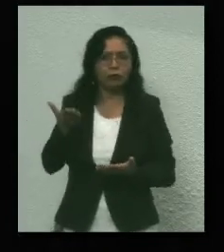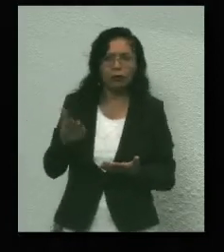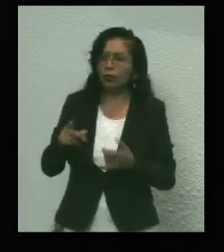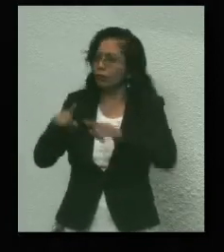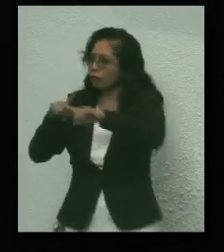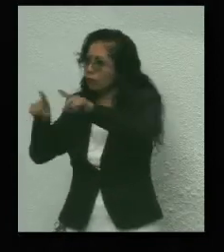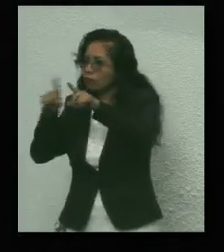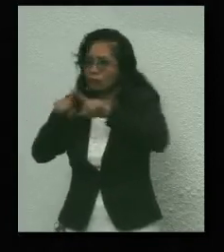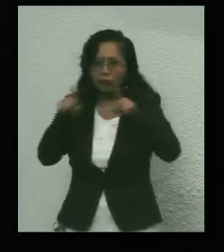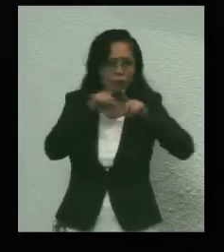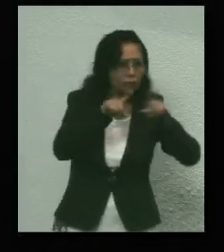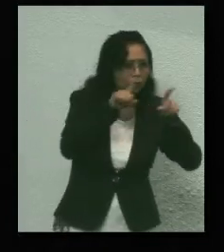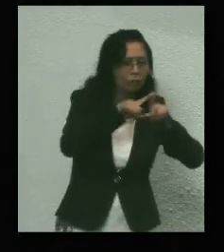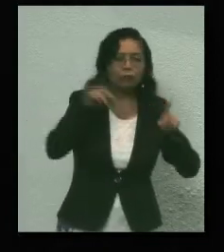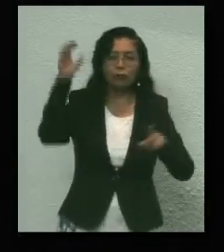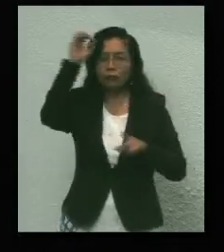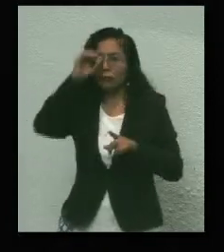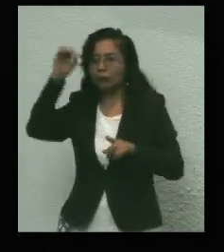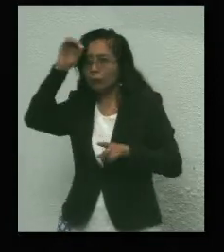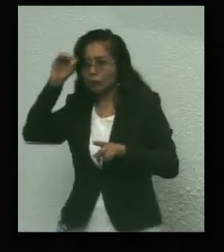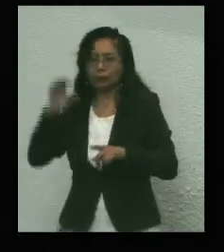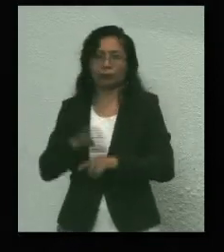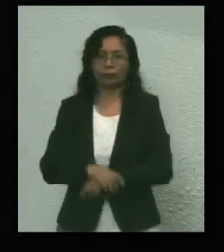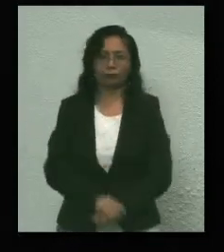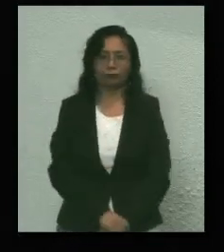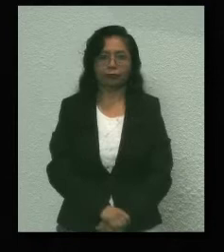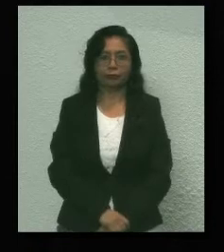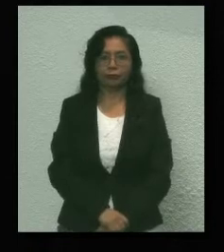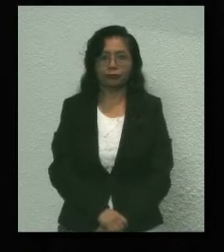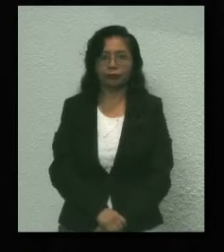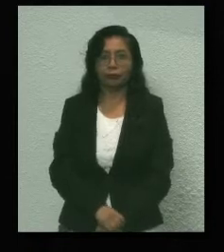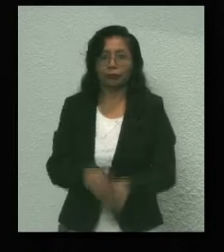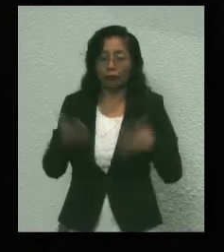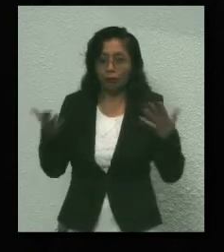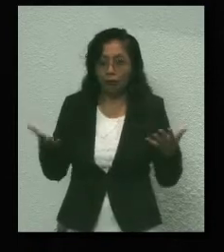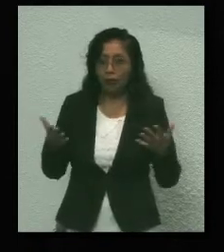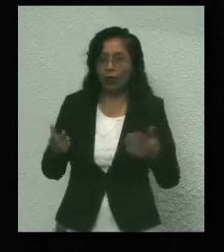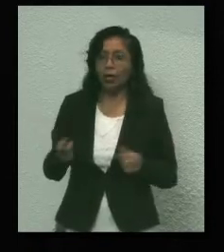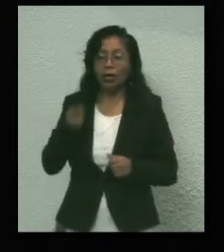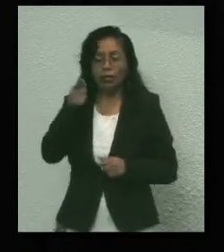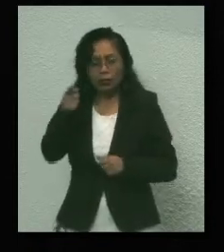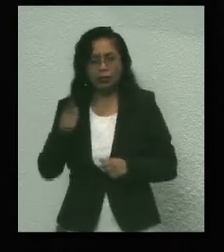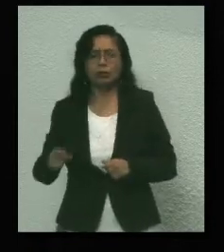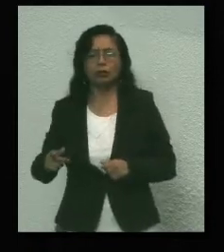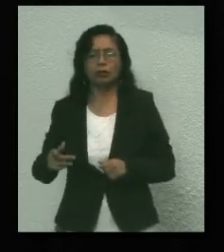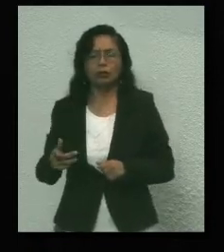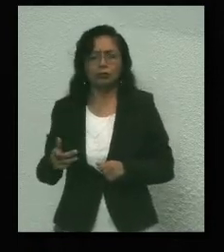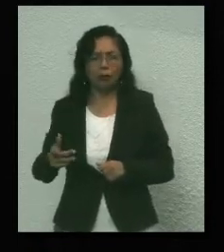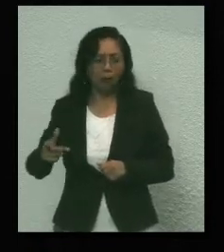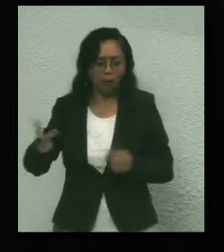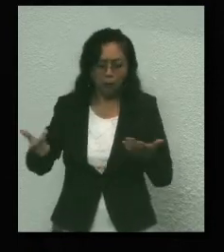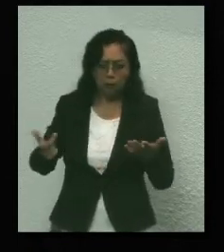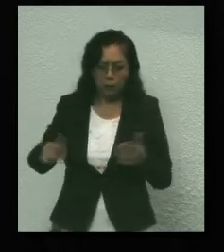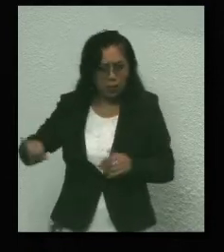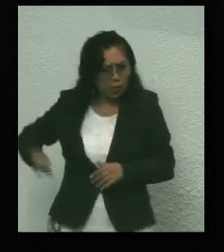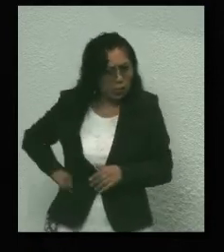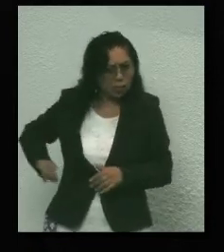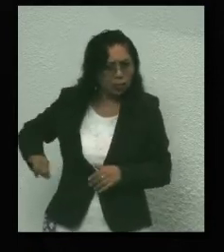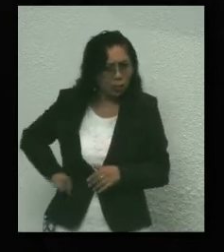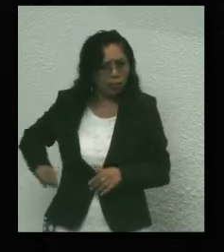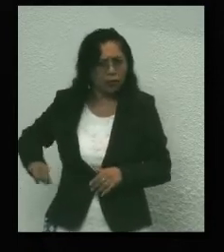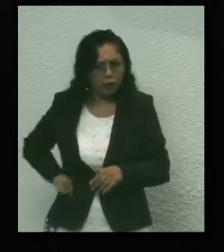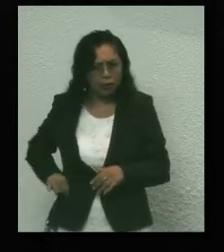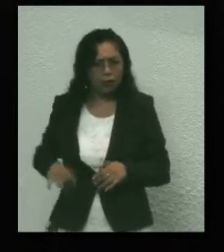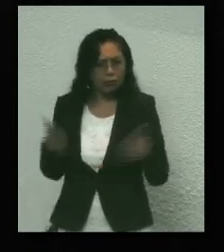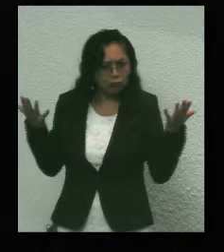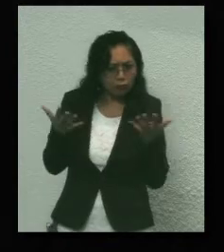grupos representantes legislativos. Esta disposición dice mucho de su vocación, del interés que tiene en fomentar un